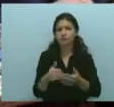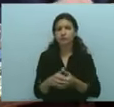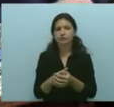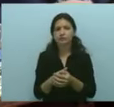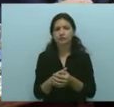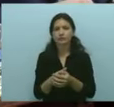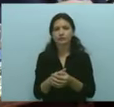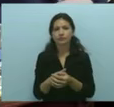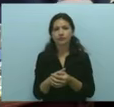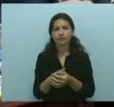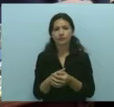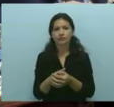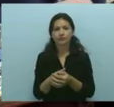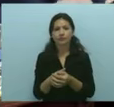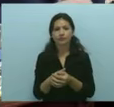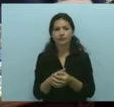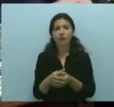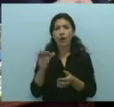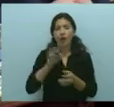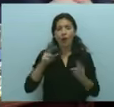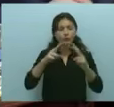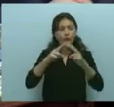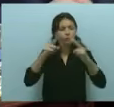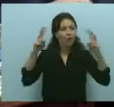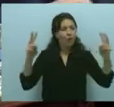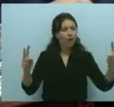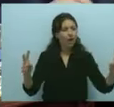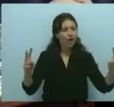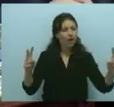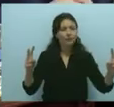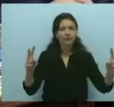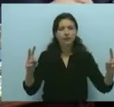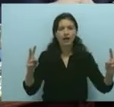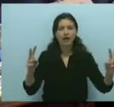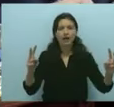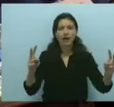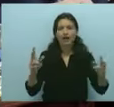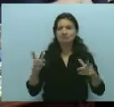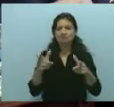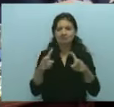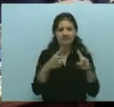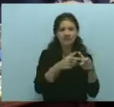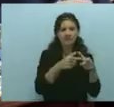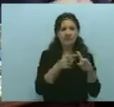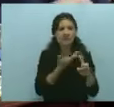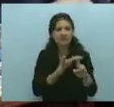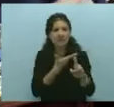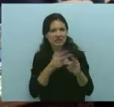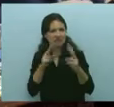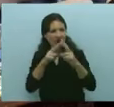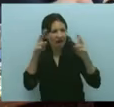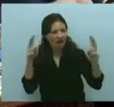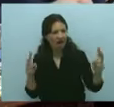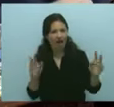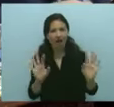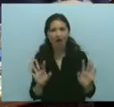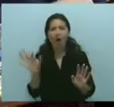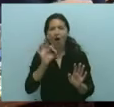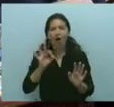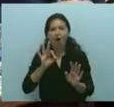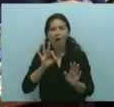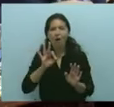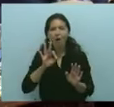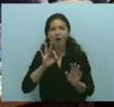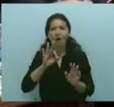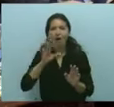acá en la ciudad de Santa Fe, o 10 puentes Santa Fe-Santo Tomé. O, ¿saben qué cantidad de patrulleros? 14 veces la